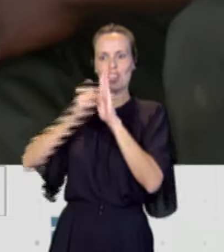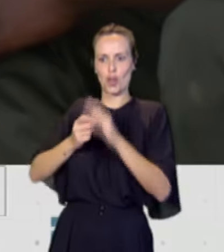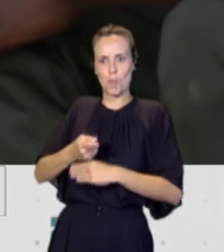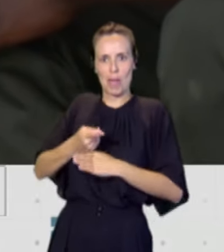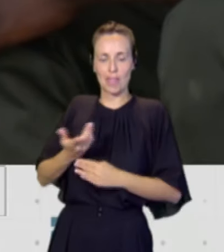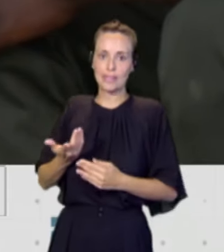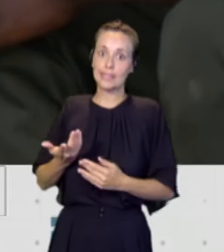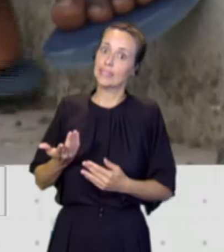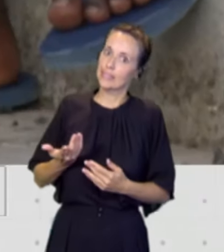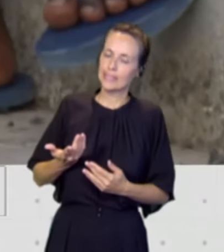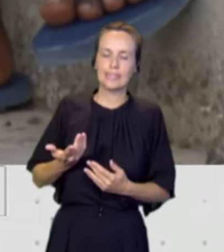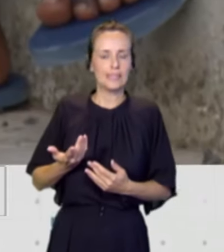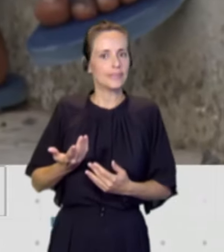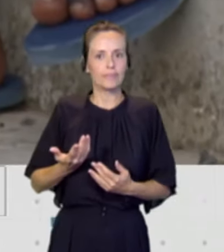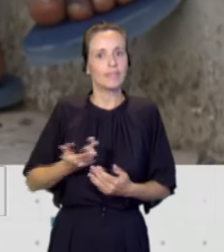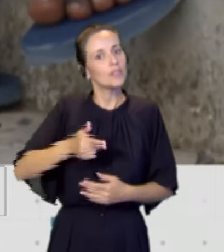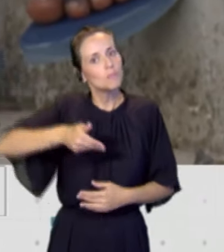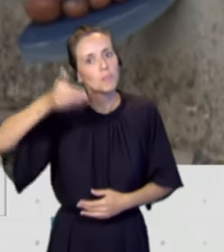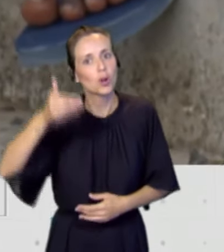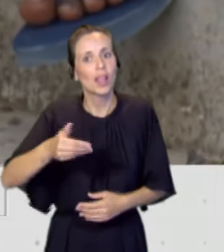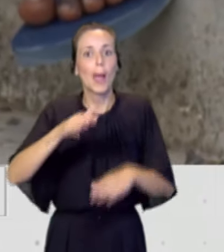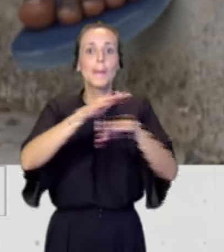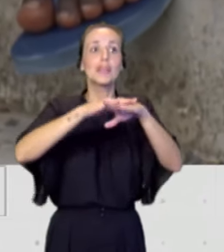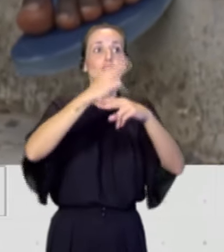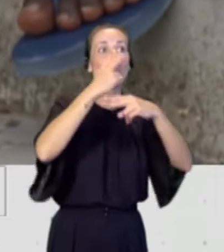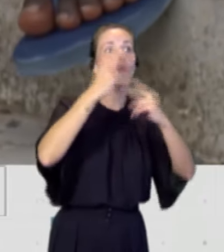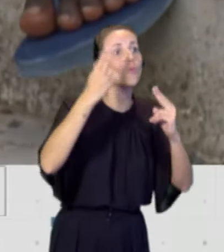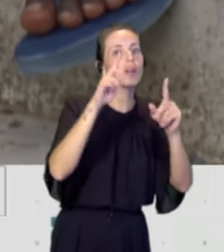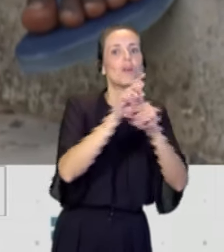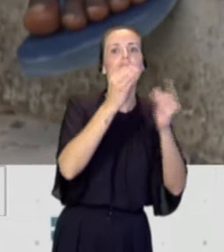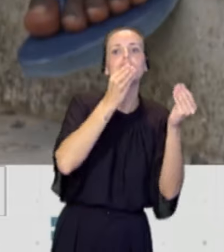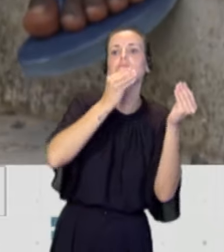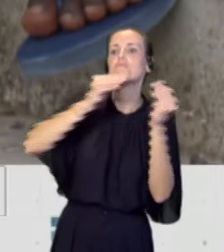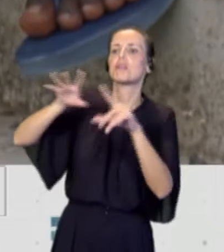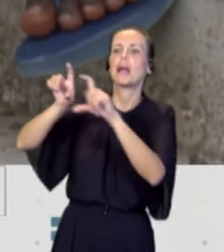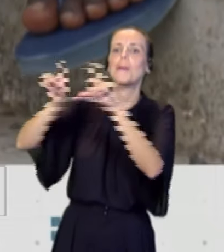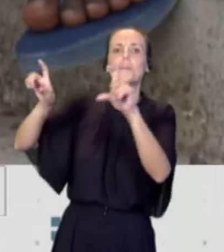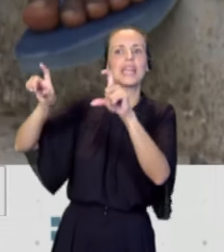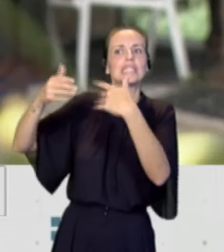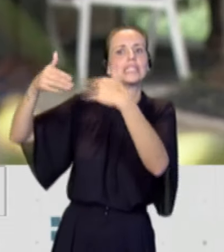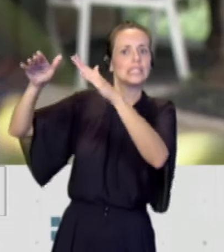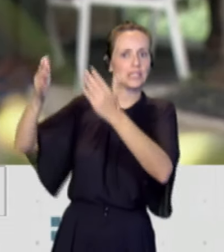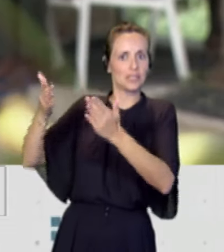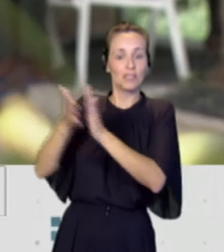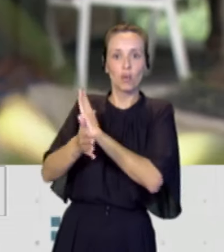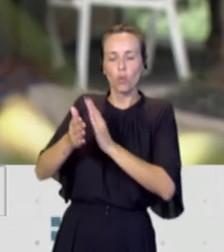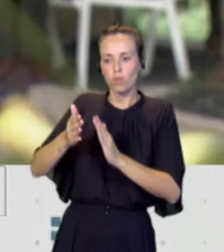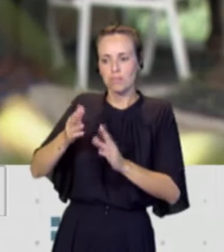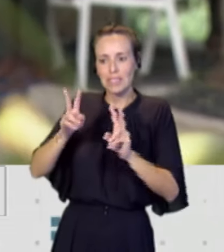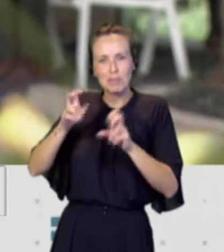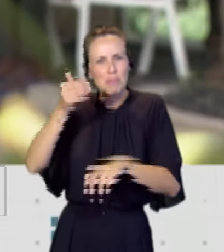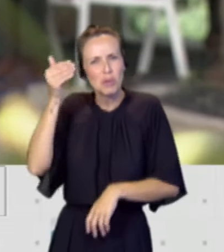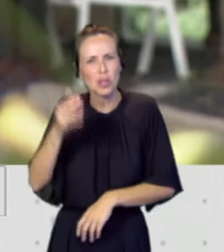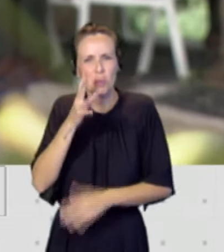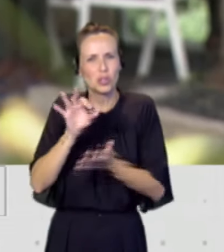La administración pública no puede delegar en las empresas una tarea tan importante de servicio social